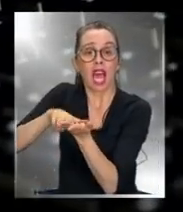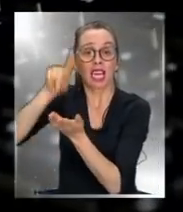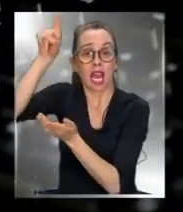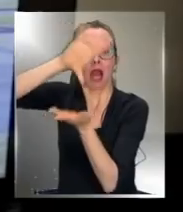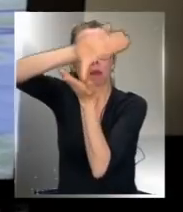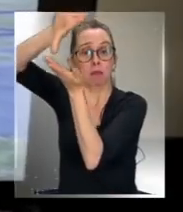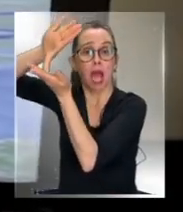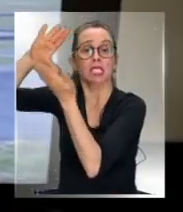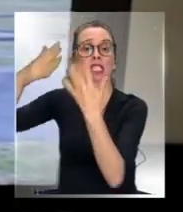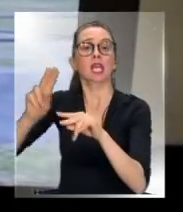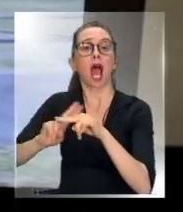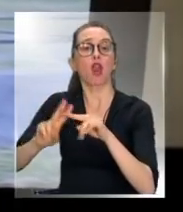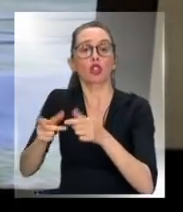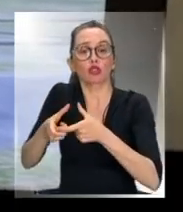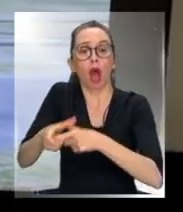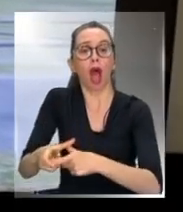años.